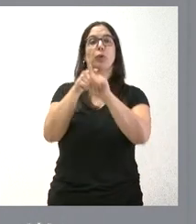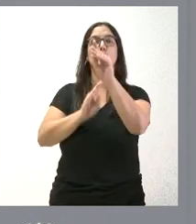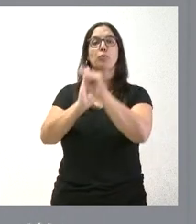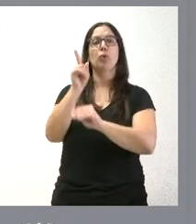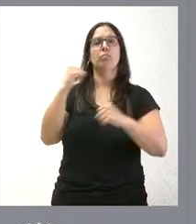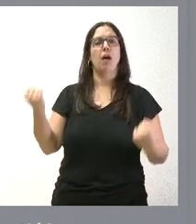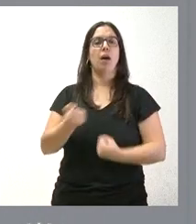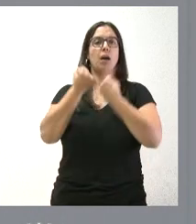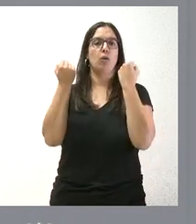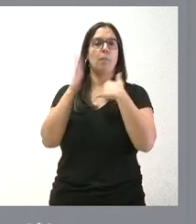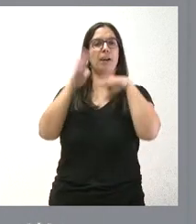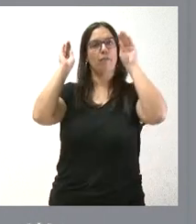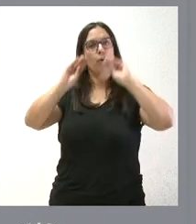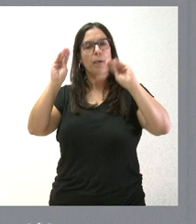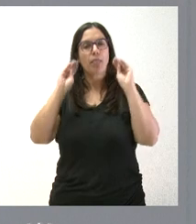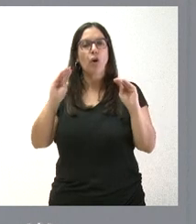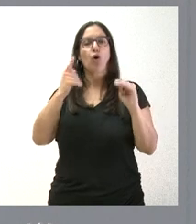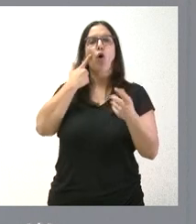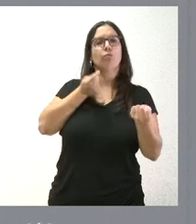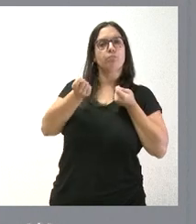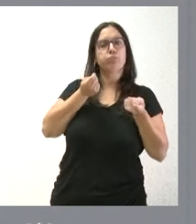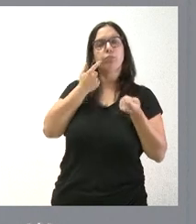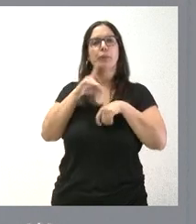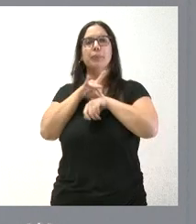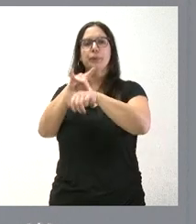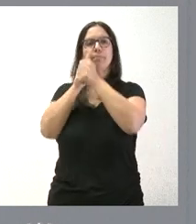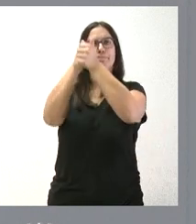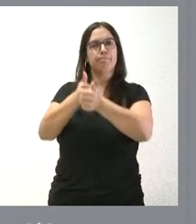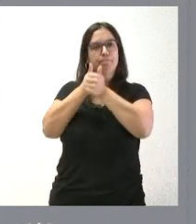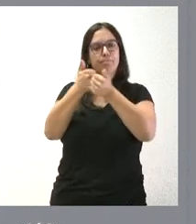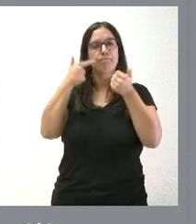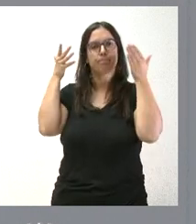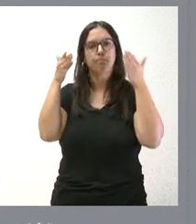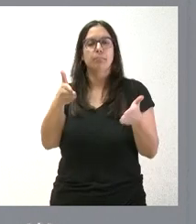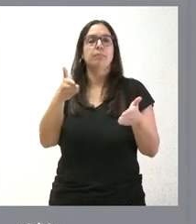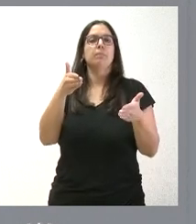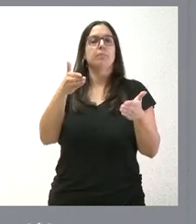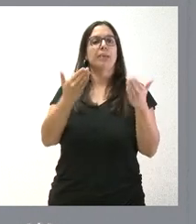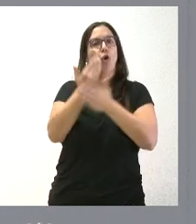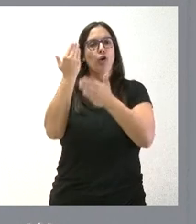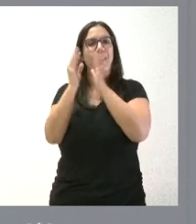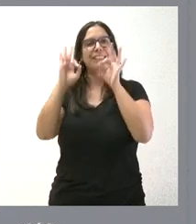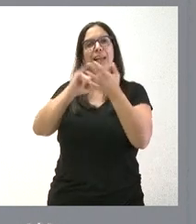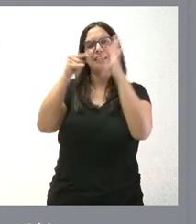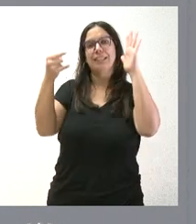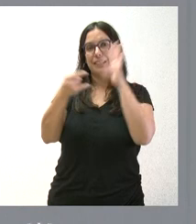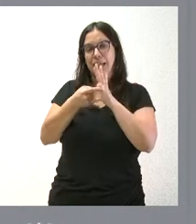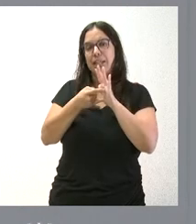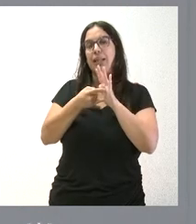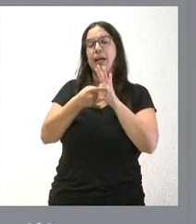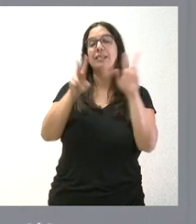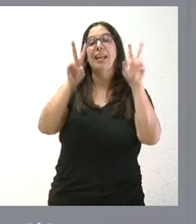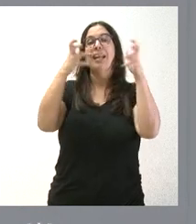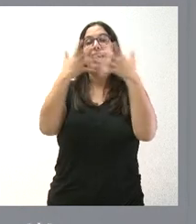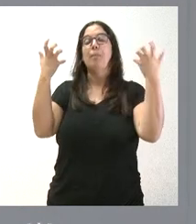son acciones para la formación y monitorización que se van a centrar en un conjunto de jornadas técnicas, especialmente con el lema de